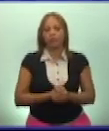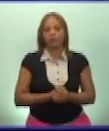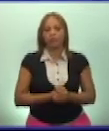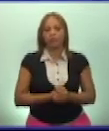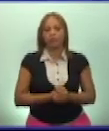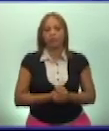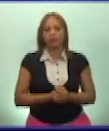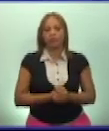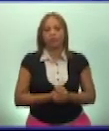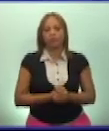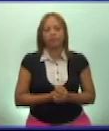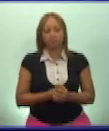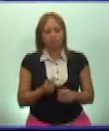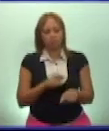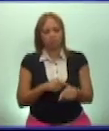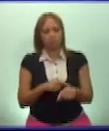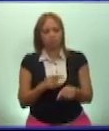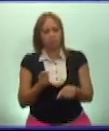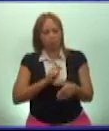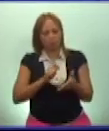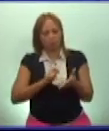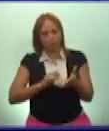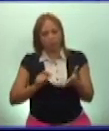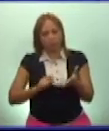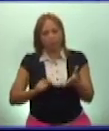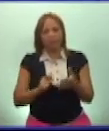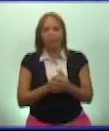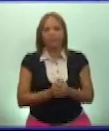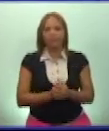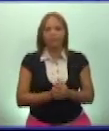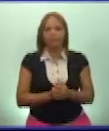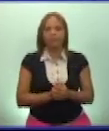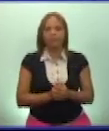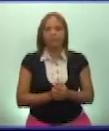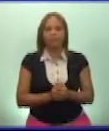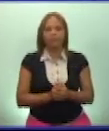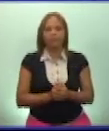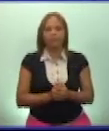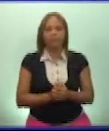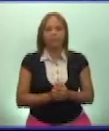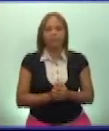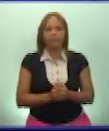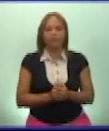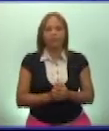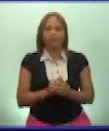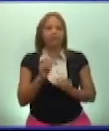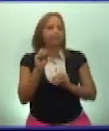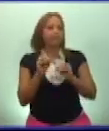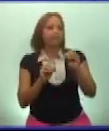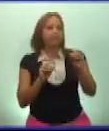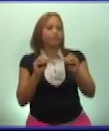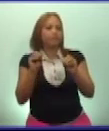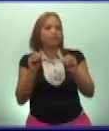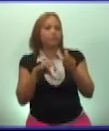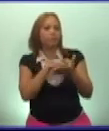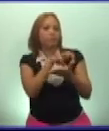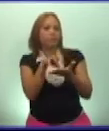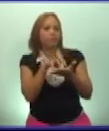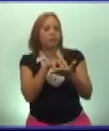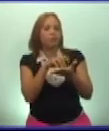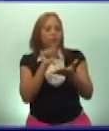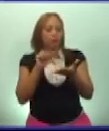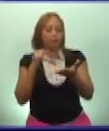Les damos un pequeño tiempo para que puedan anotar, irlas localizando y luego la